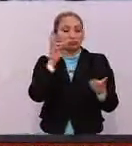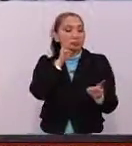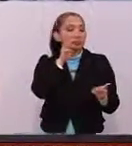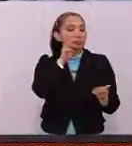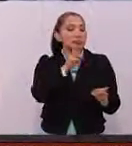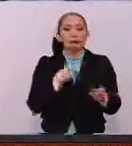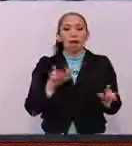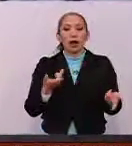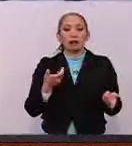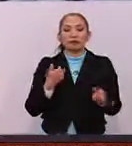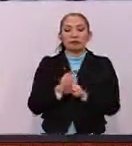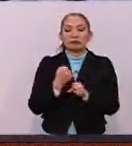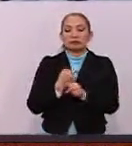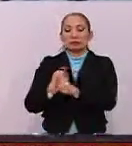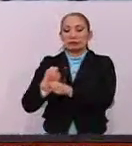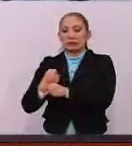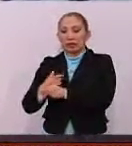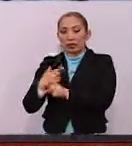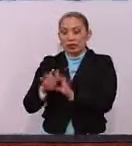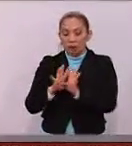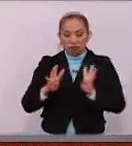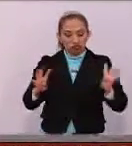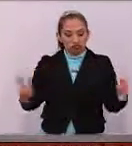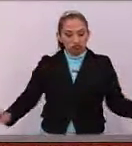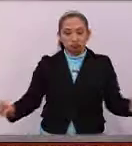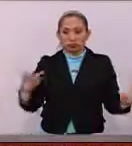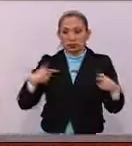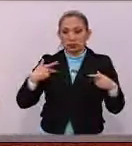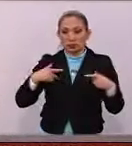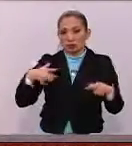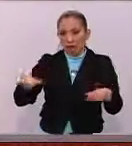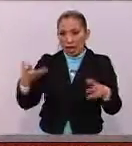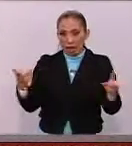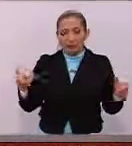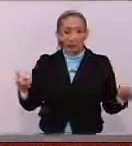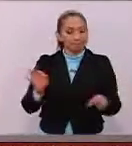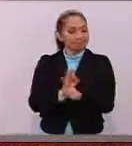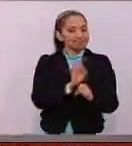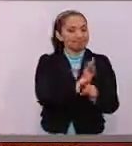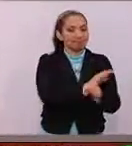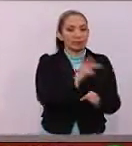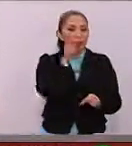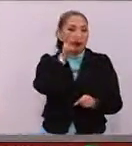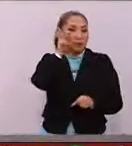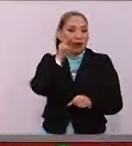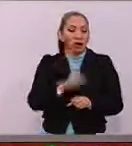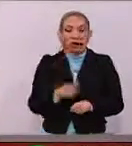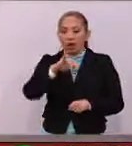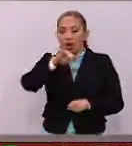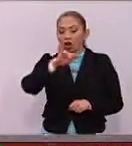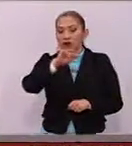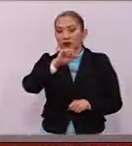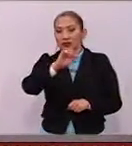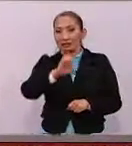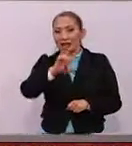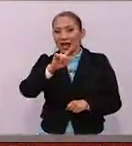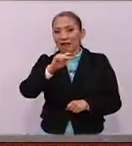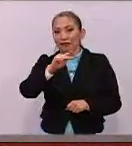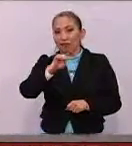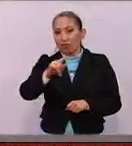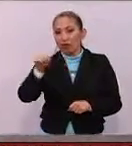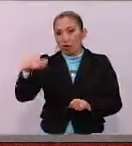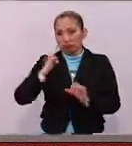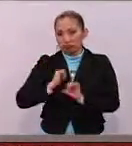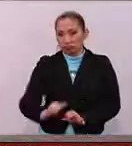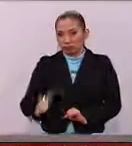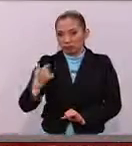la formación de la valla humana que resguardará el recorrido del Papa Francisco. José Alfredo García, coordinador de Protección Civil en la zona